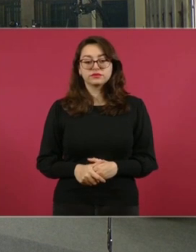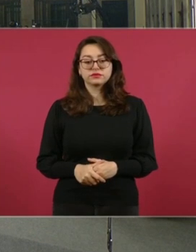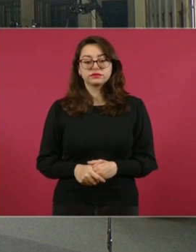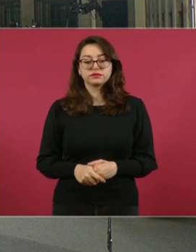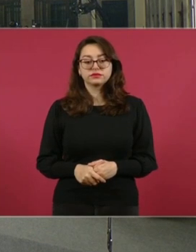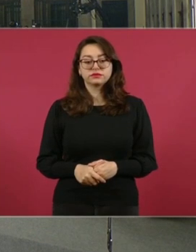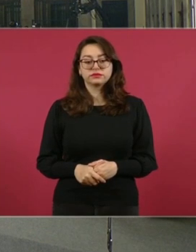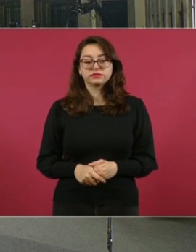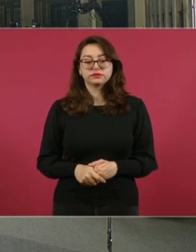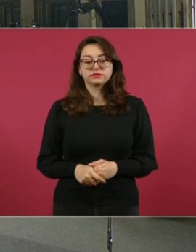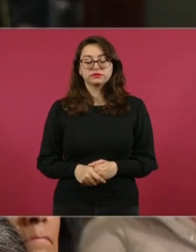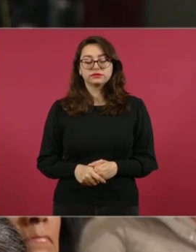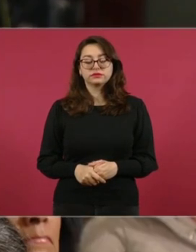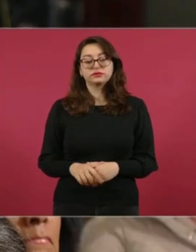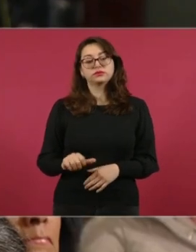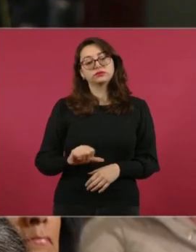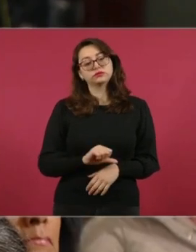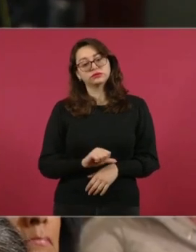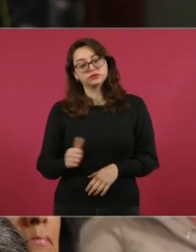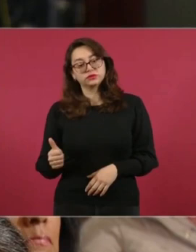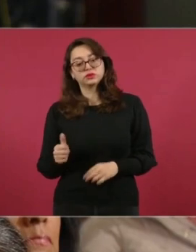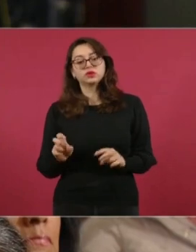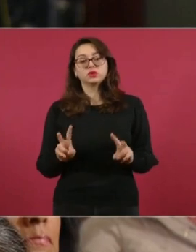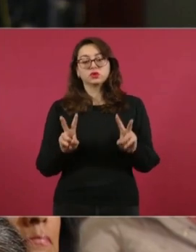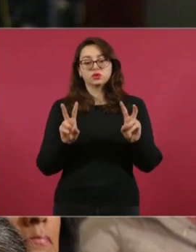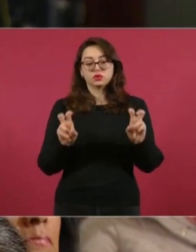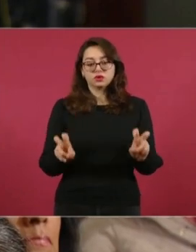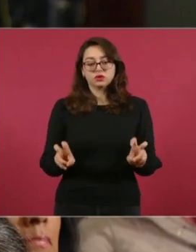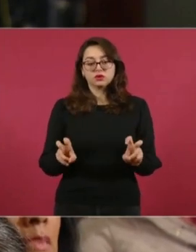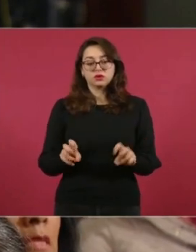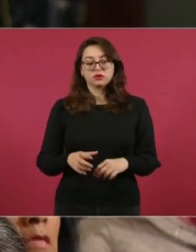Para acceder al programa de proceder…